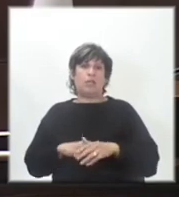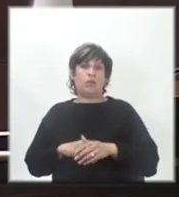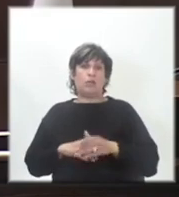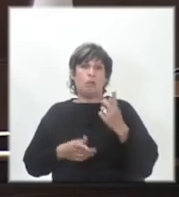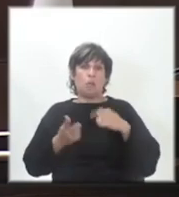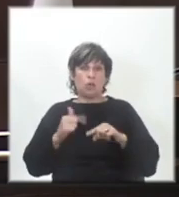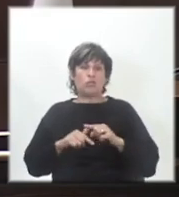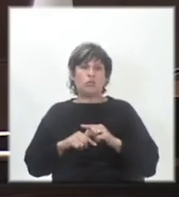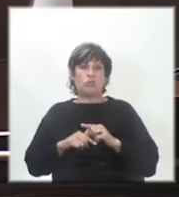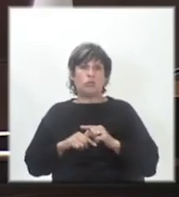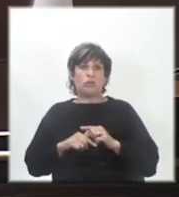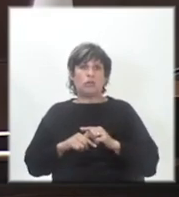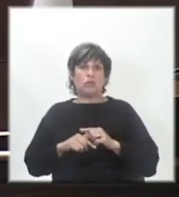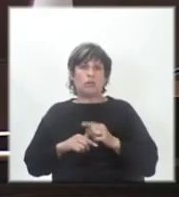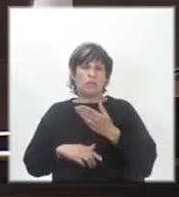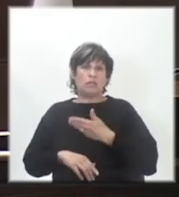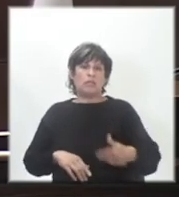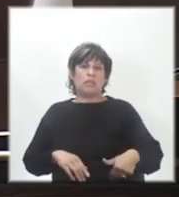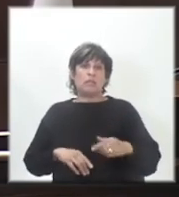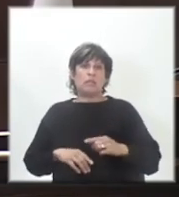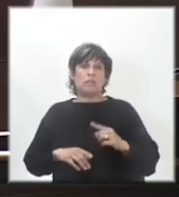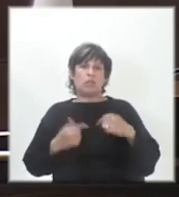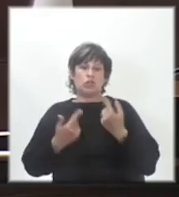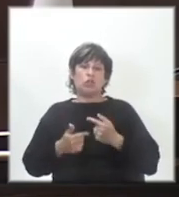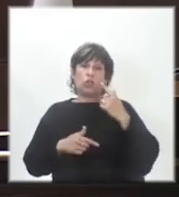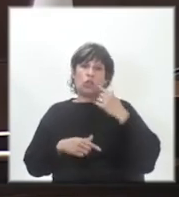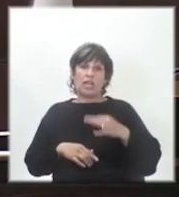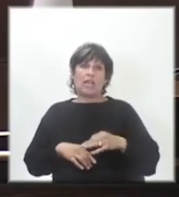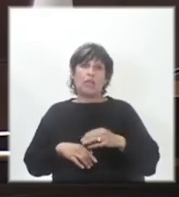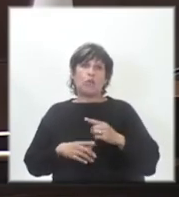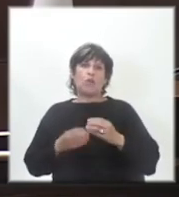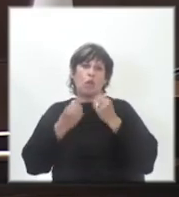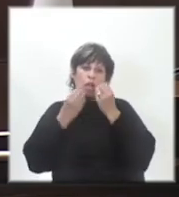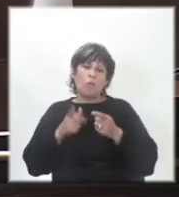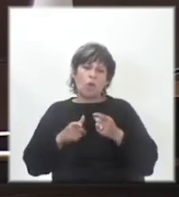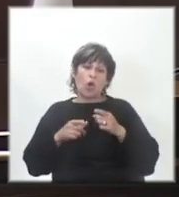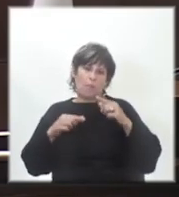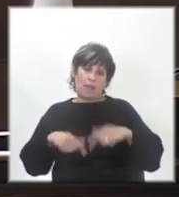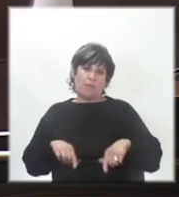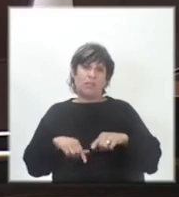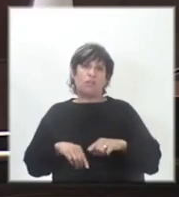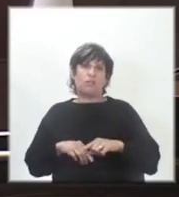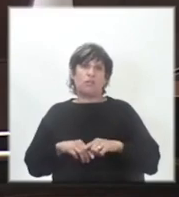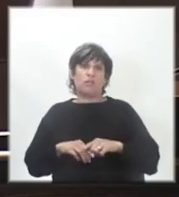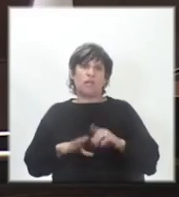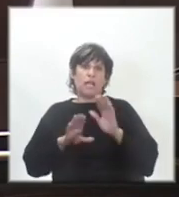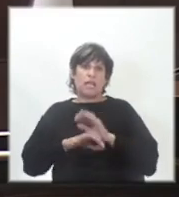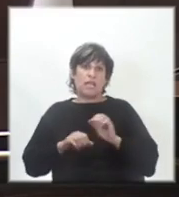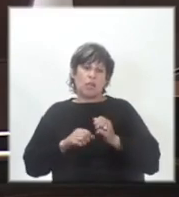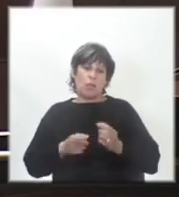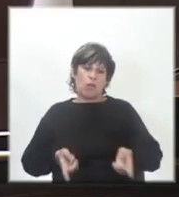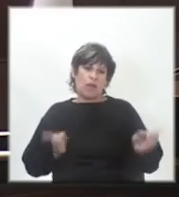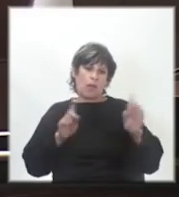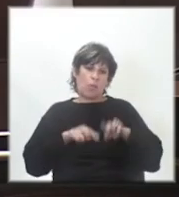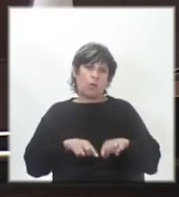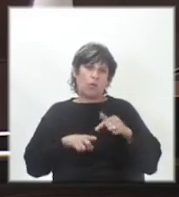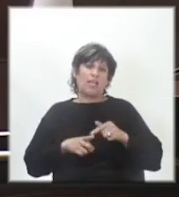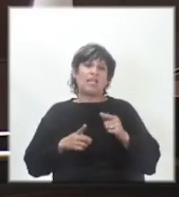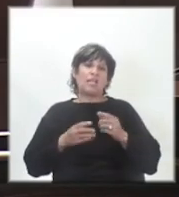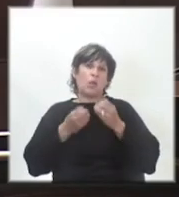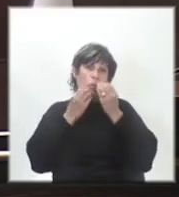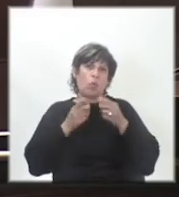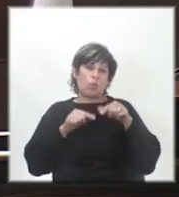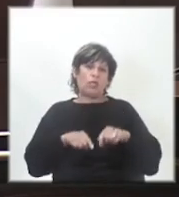por eso es, Presidente, que creemos que lo mejor para el ministro es que pueda volver donde ha sido muy bueno,